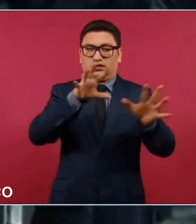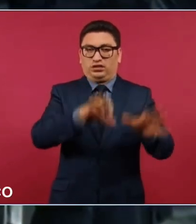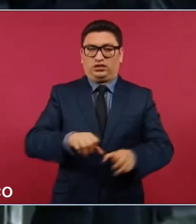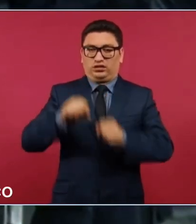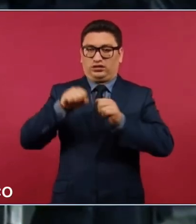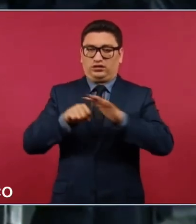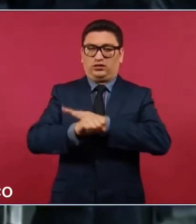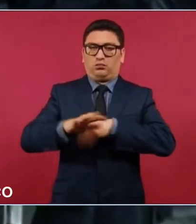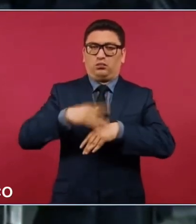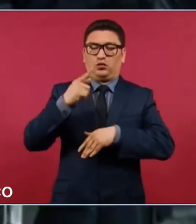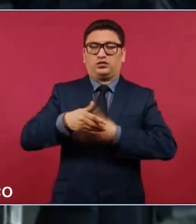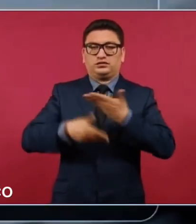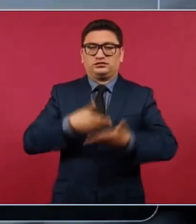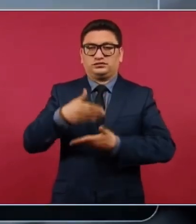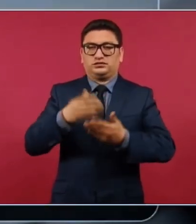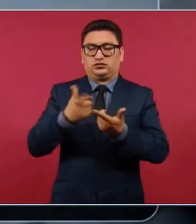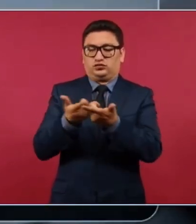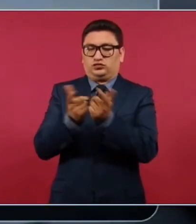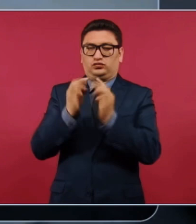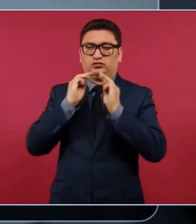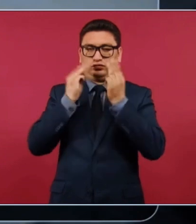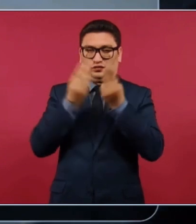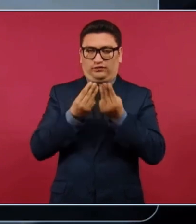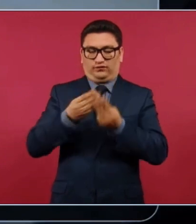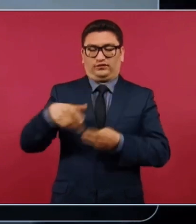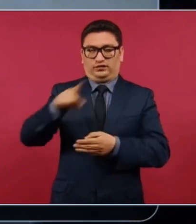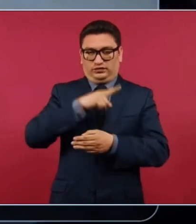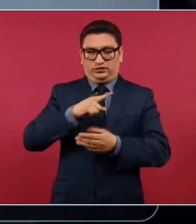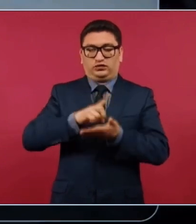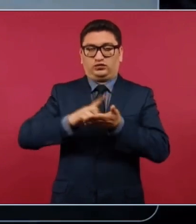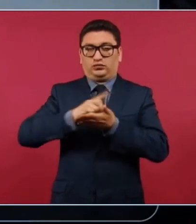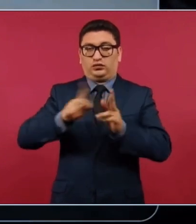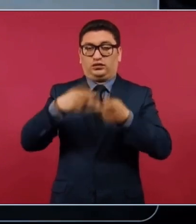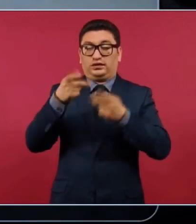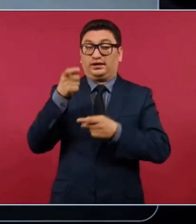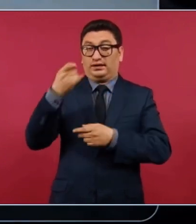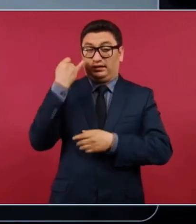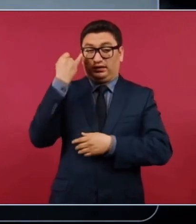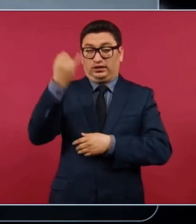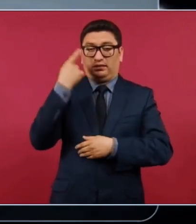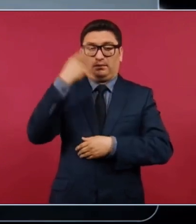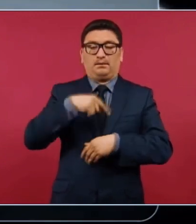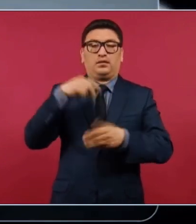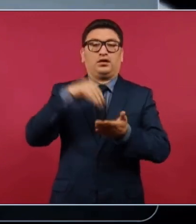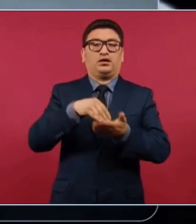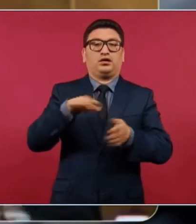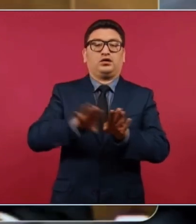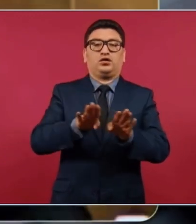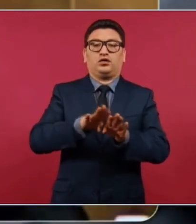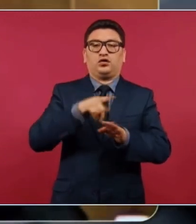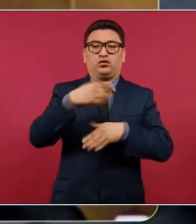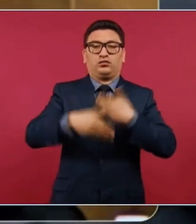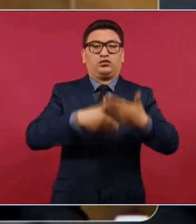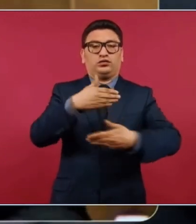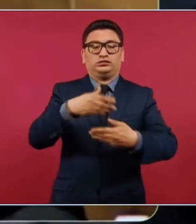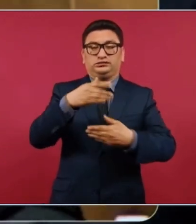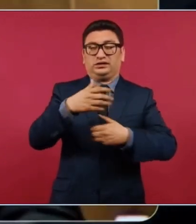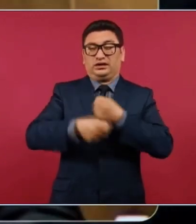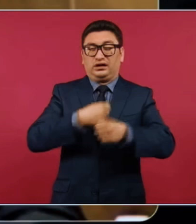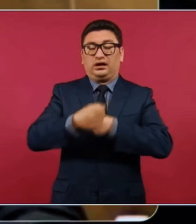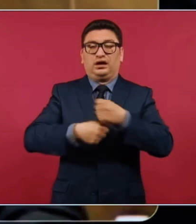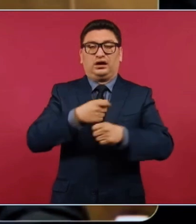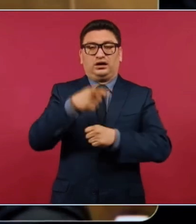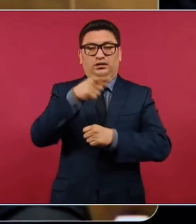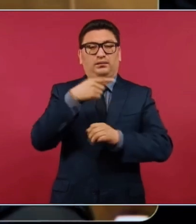estar al servicio del narco. El hombre que inventó la estrategia contra el crimen organizado, que se siguió usando sexenios después.